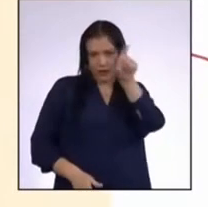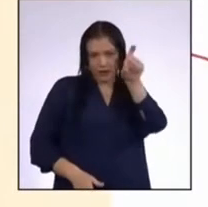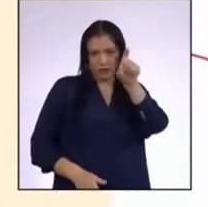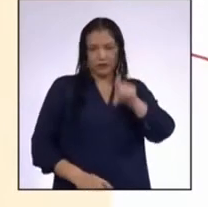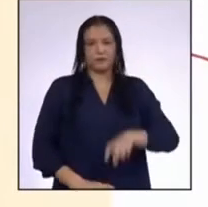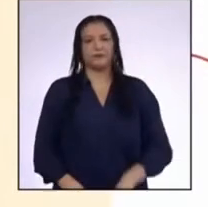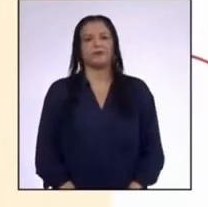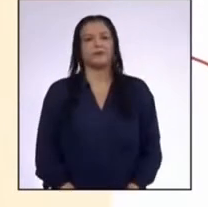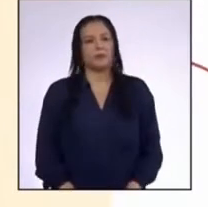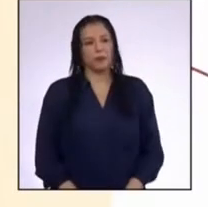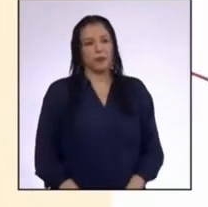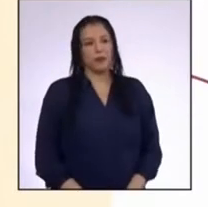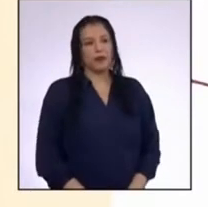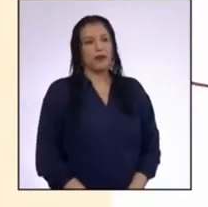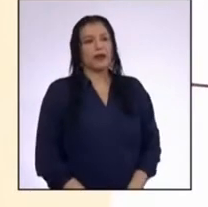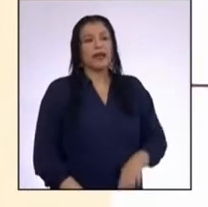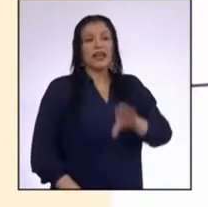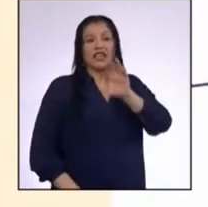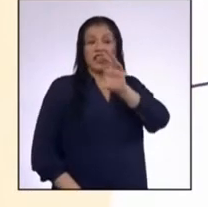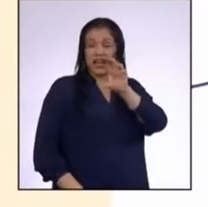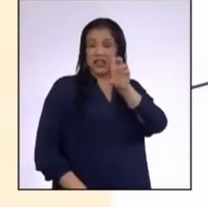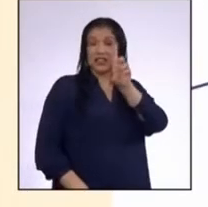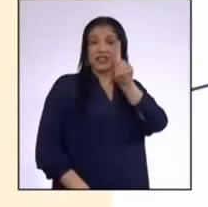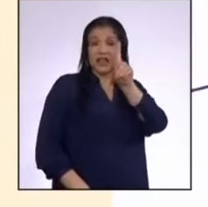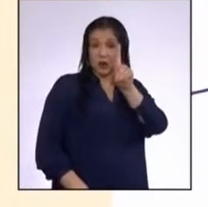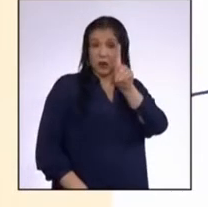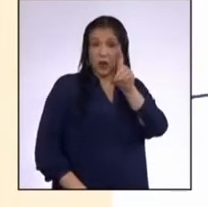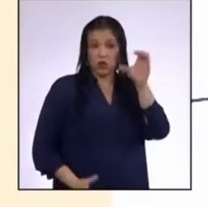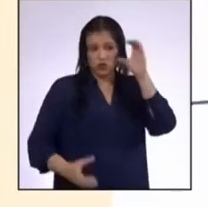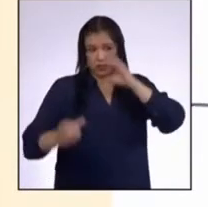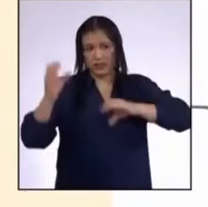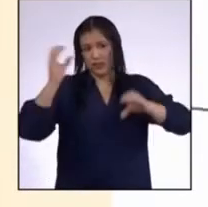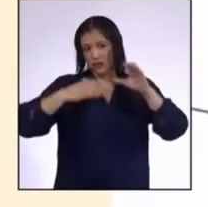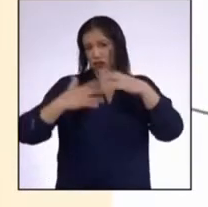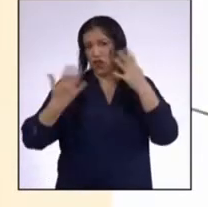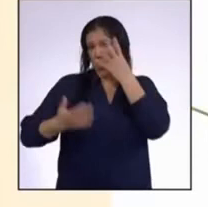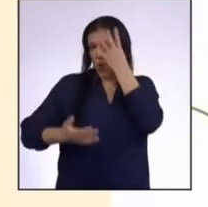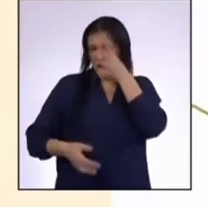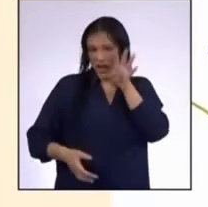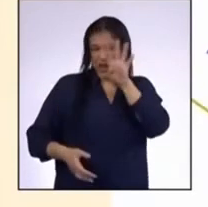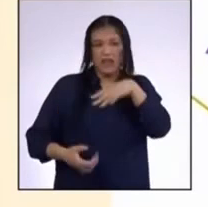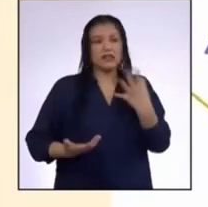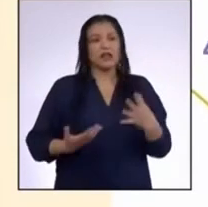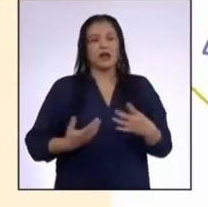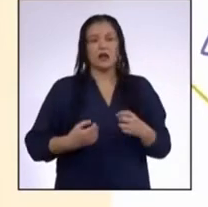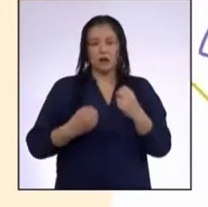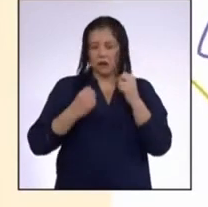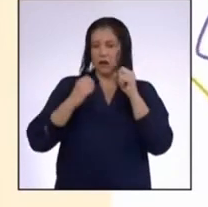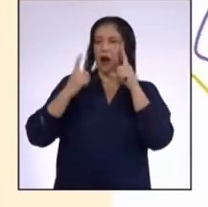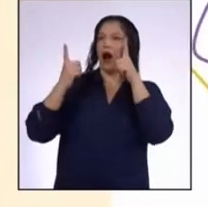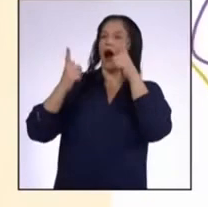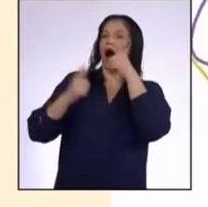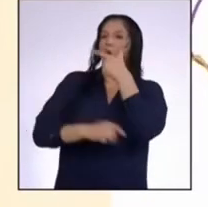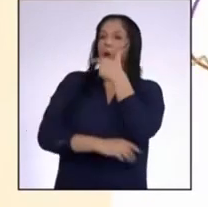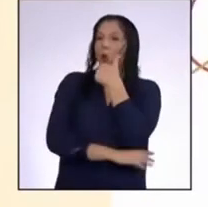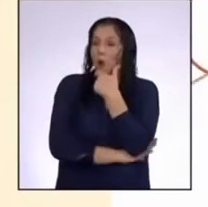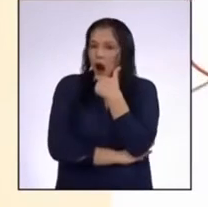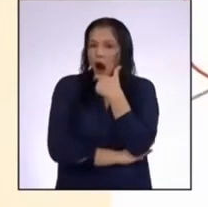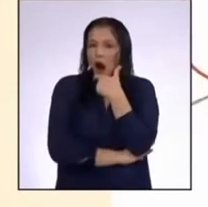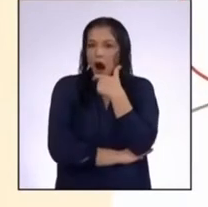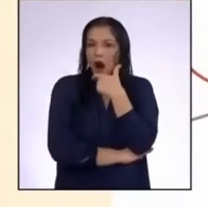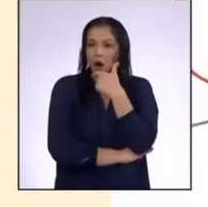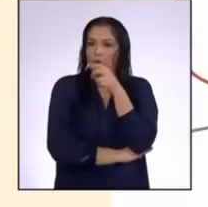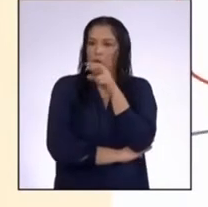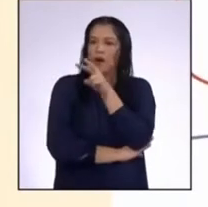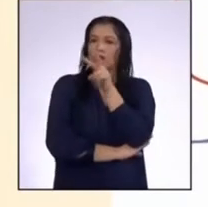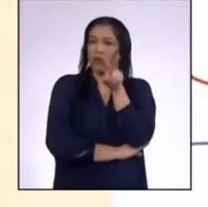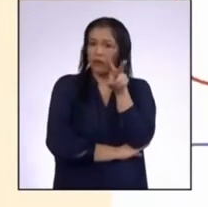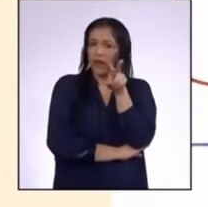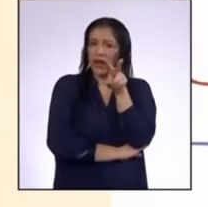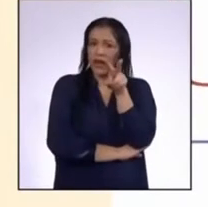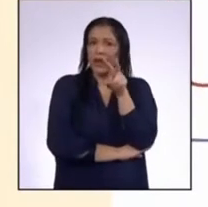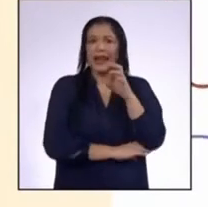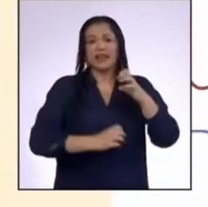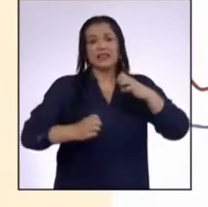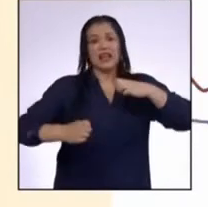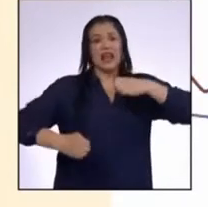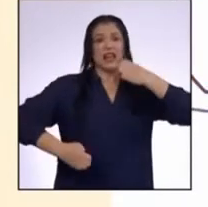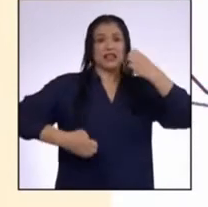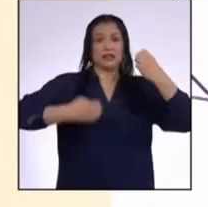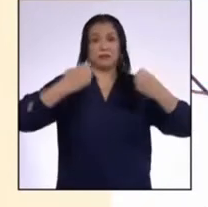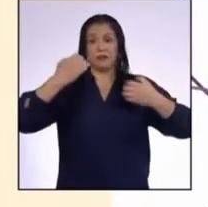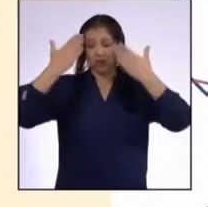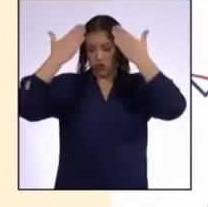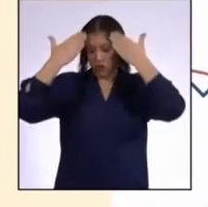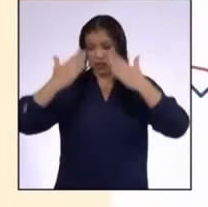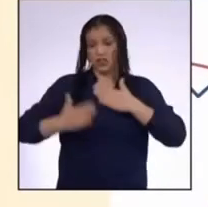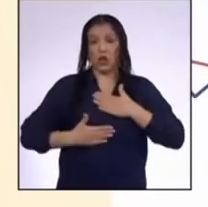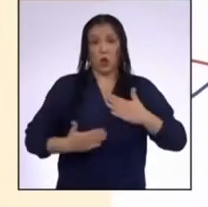Charles Darwin, científico inglés Quedó impresionado cuando se dio cuenta De que las expresiones